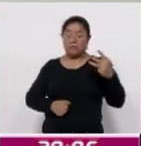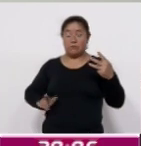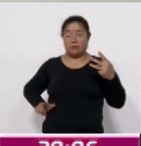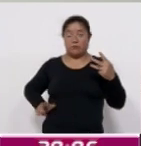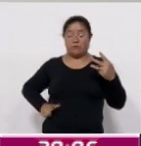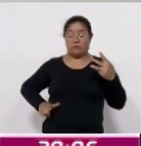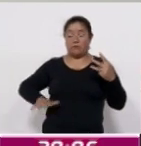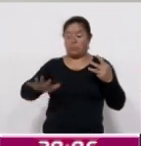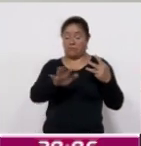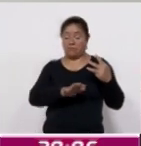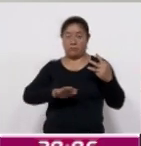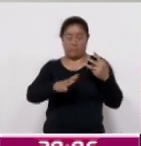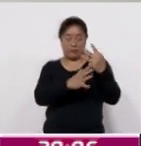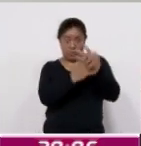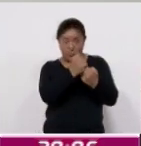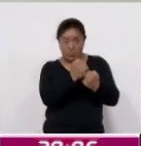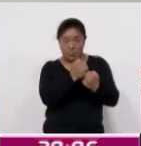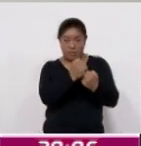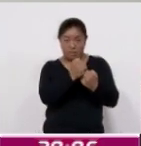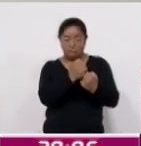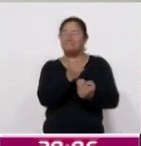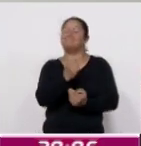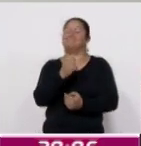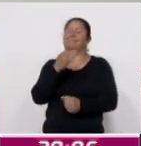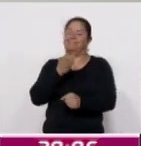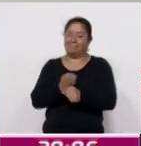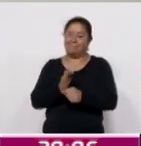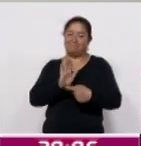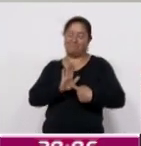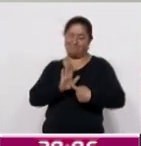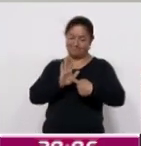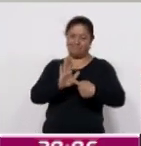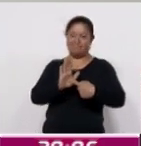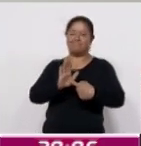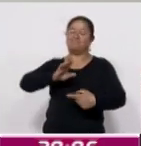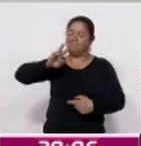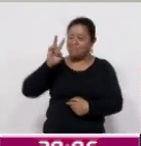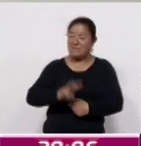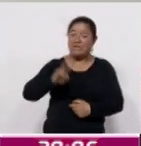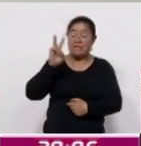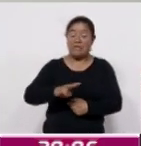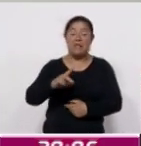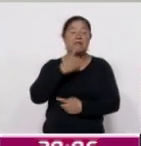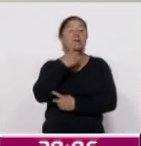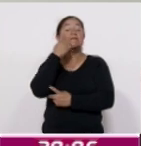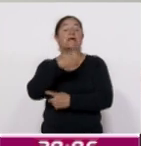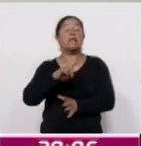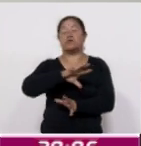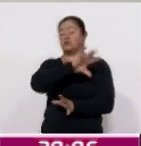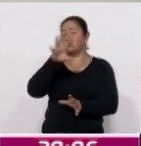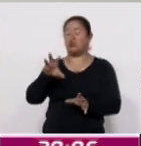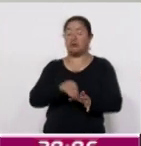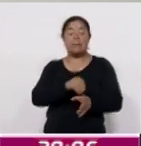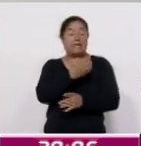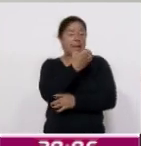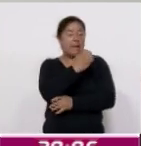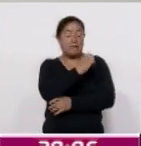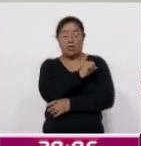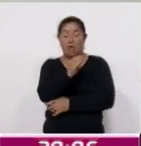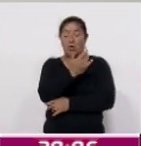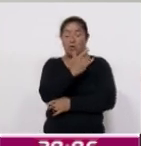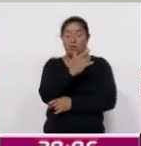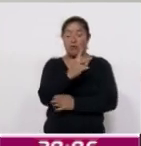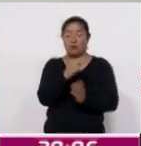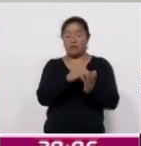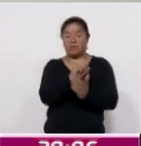gobierno están reflejados aquí. Total de delitos registrados en el periodo de enero a julio del